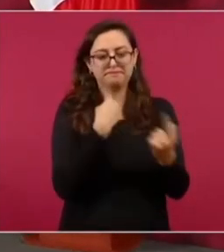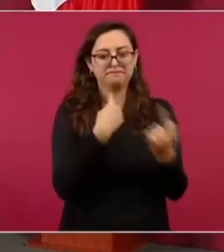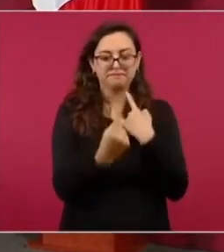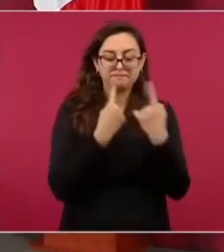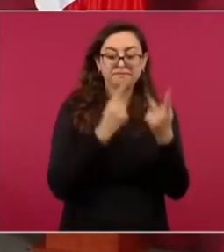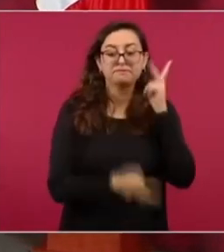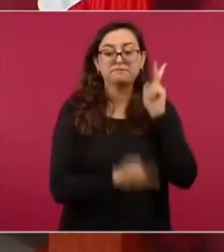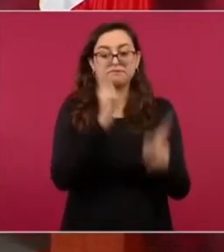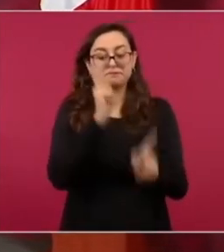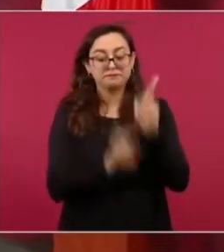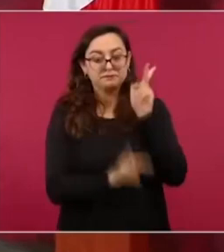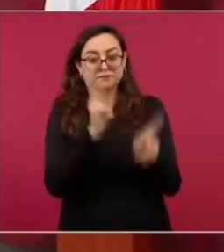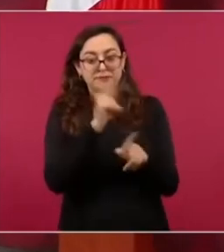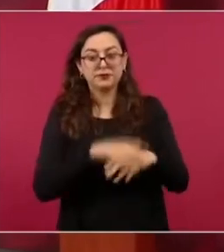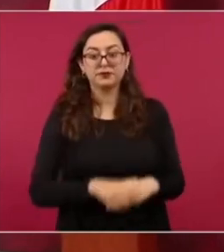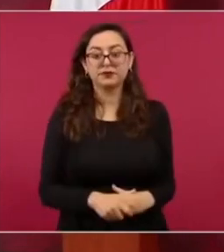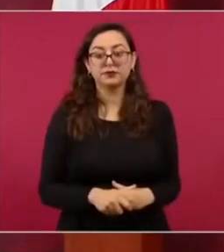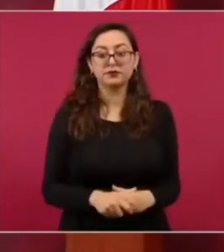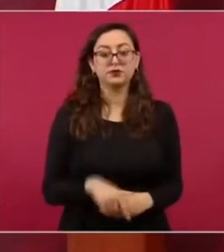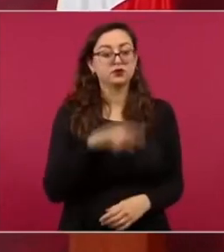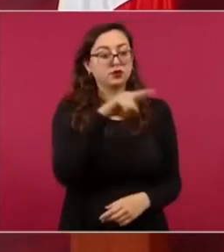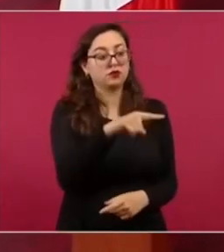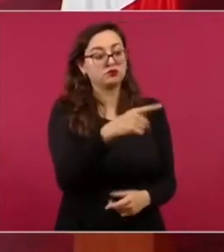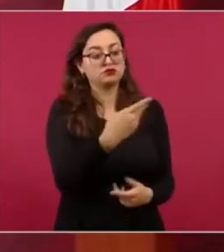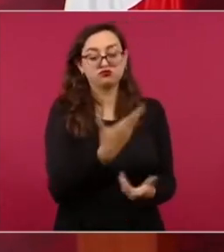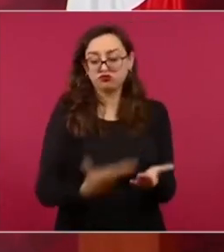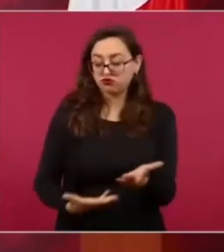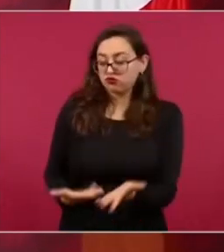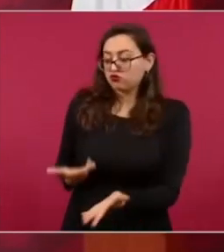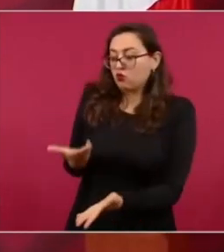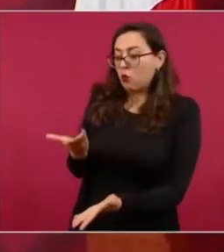y lo primero que me plantea